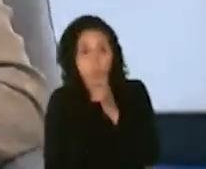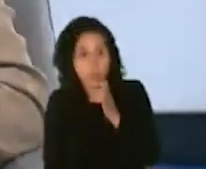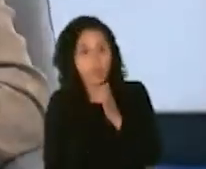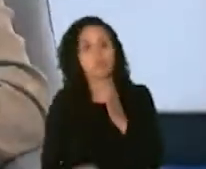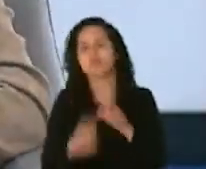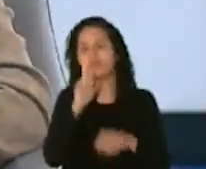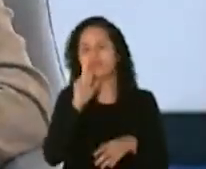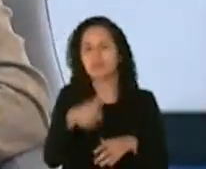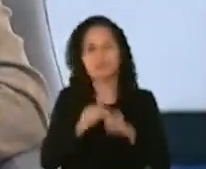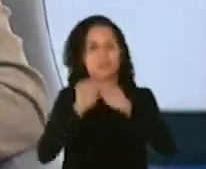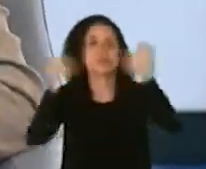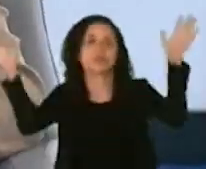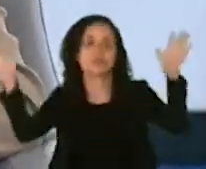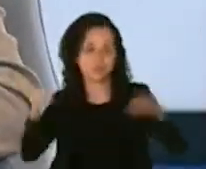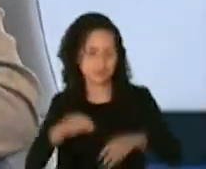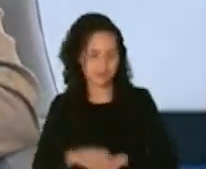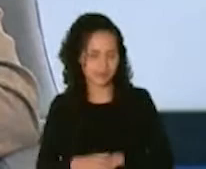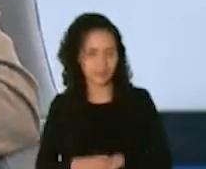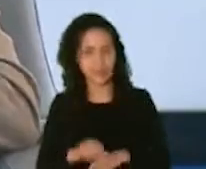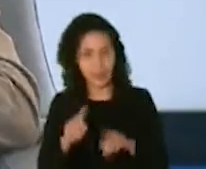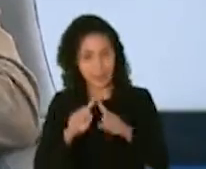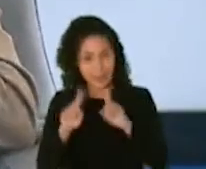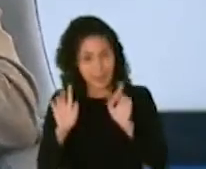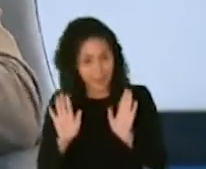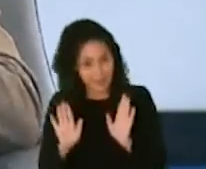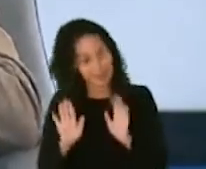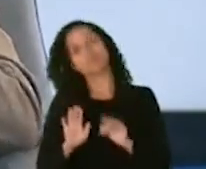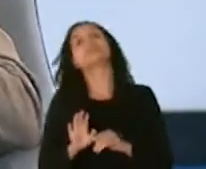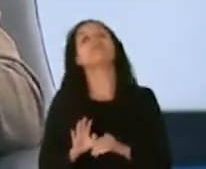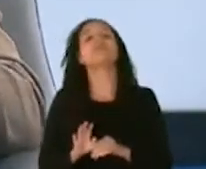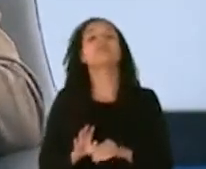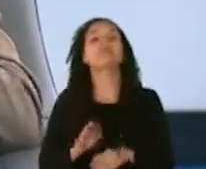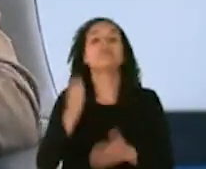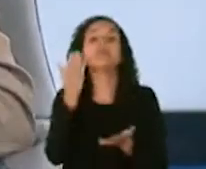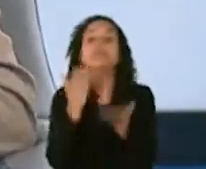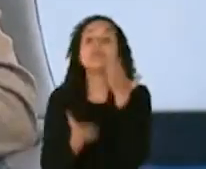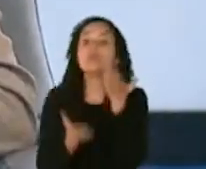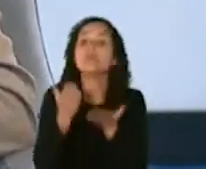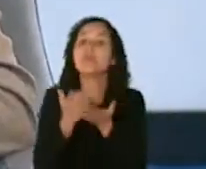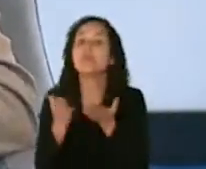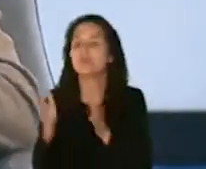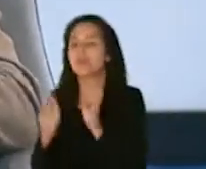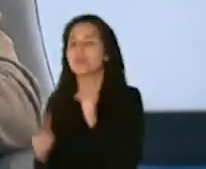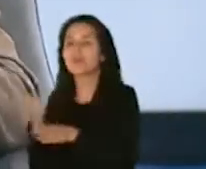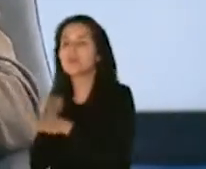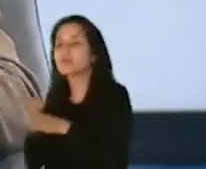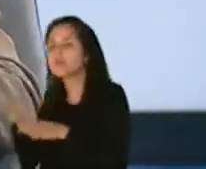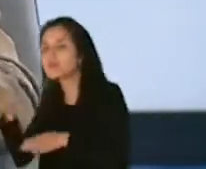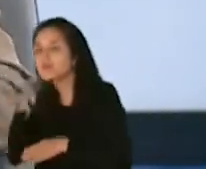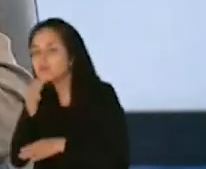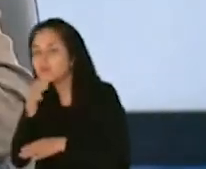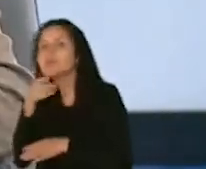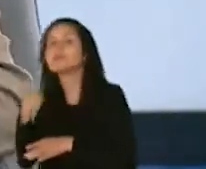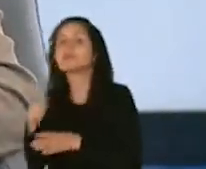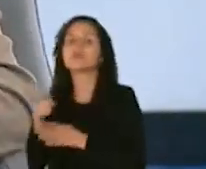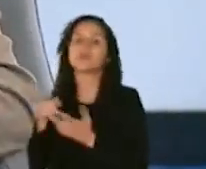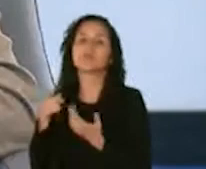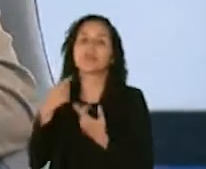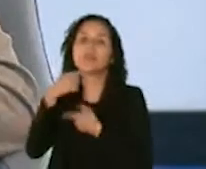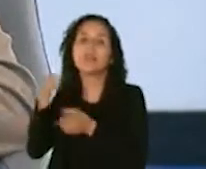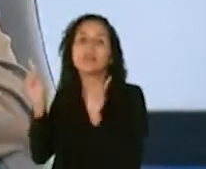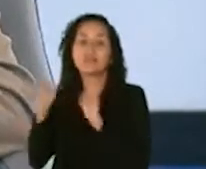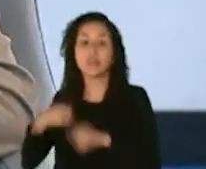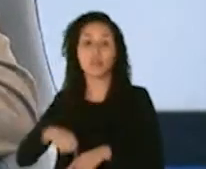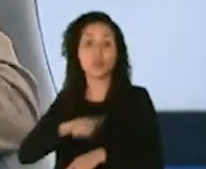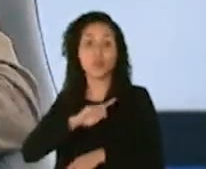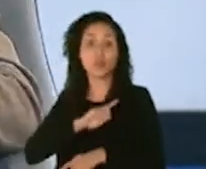masivamente ahora yo entiendo que muy posiblemente lo que dicen los expertos es que lo menos que debemos esperar es